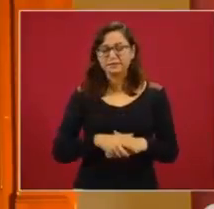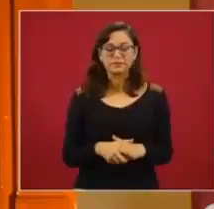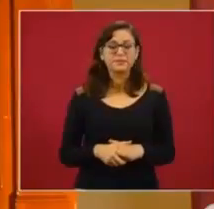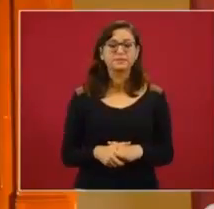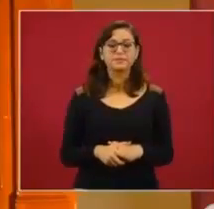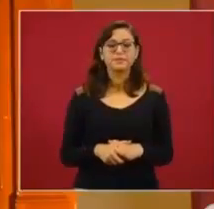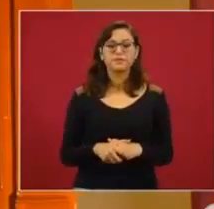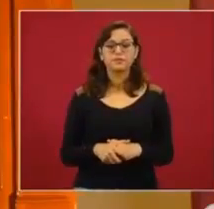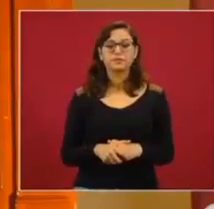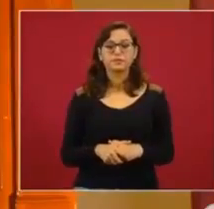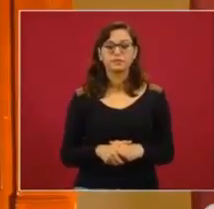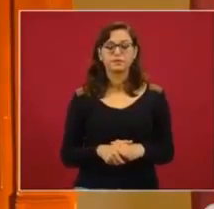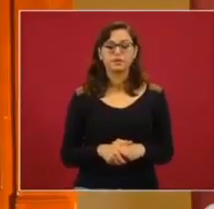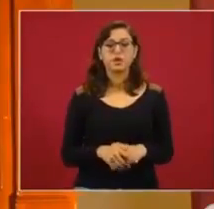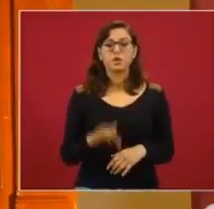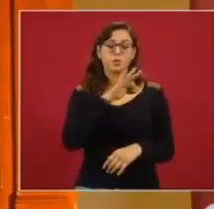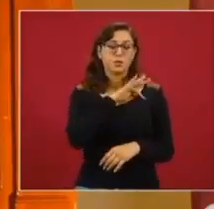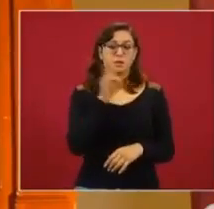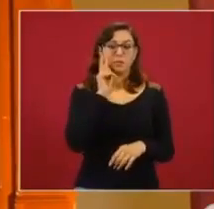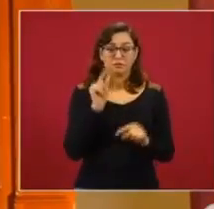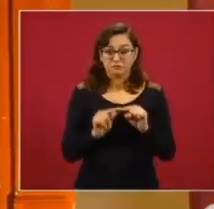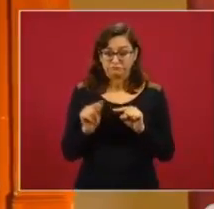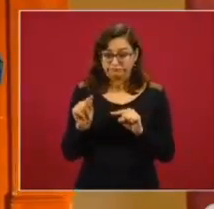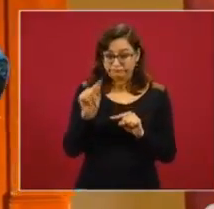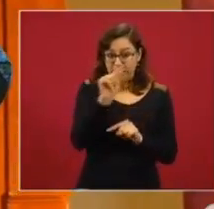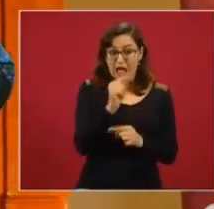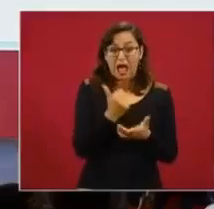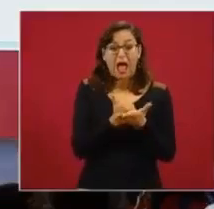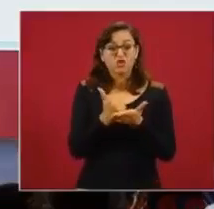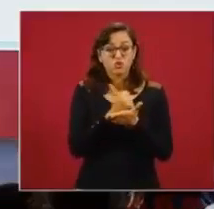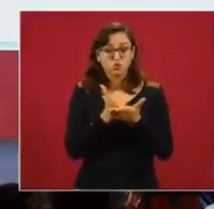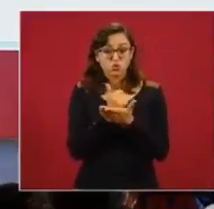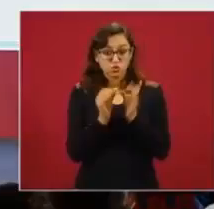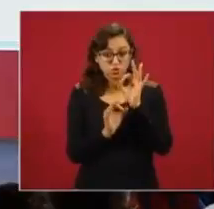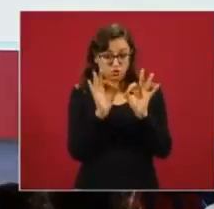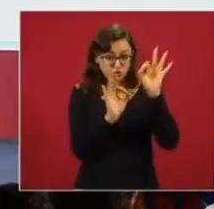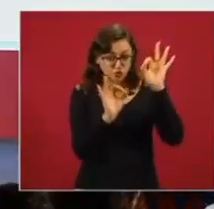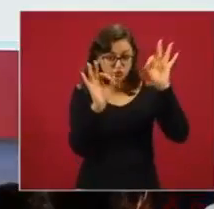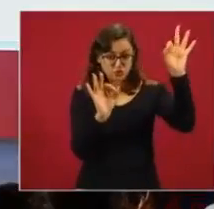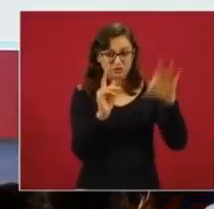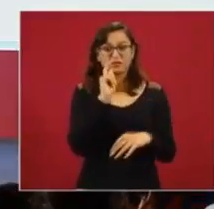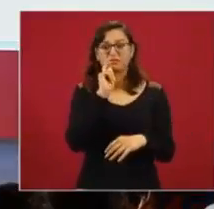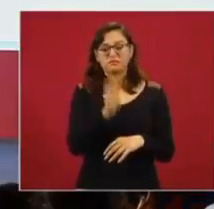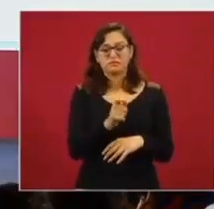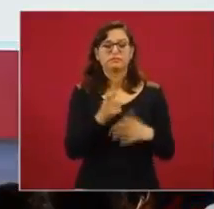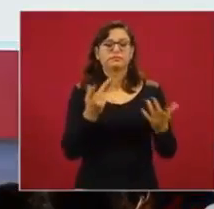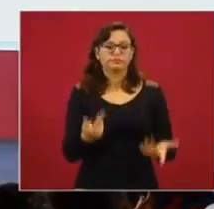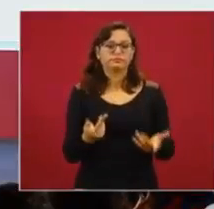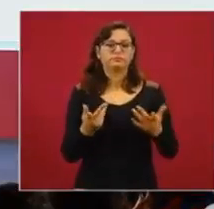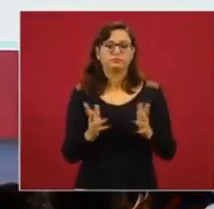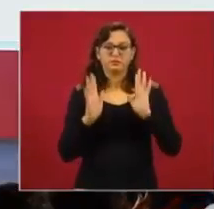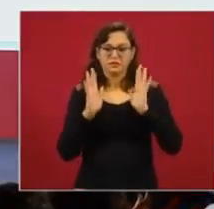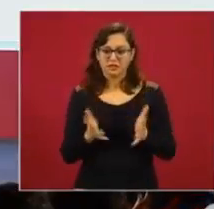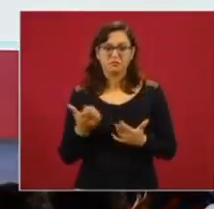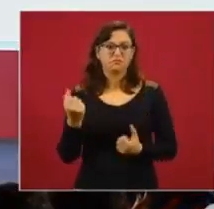Bueno, todos los puntos azules que ustedes observan son los aseguramientos. Es movimiento